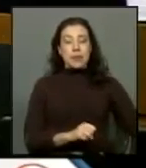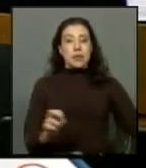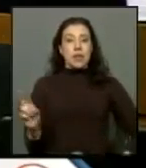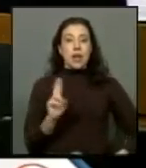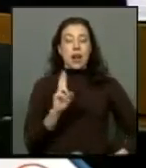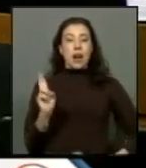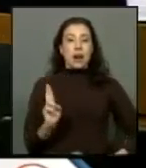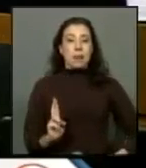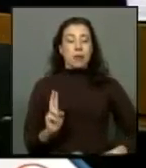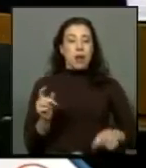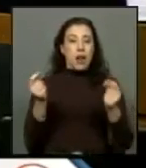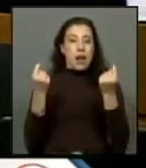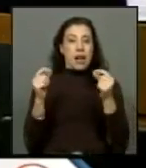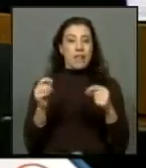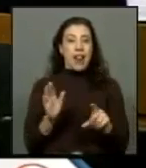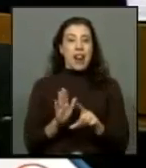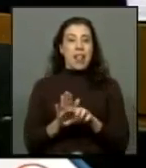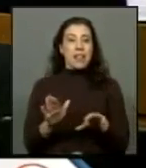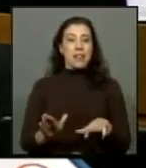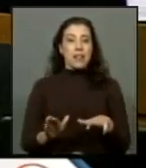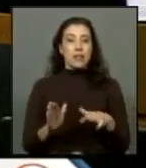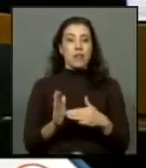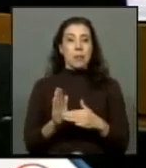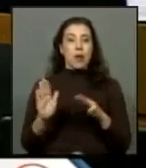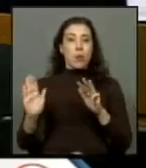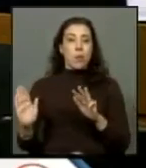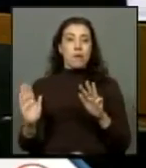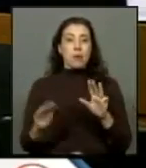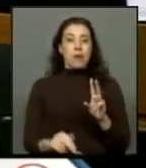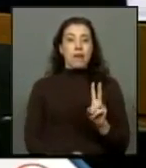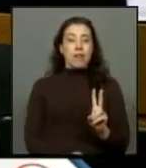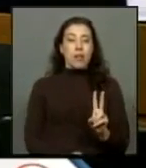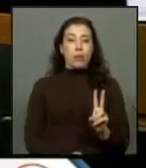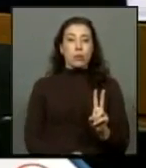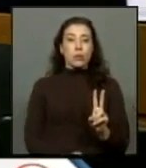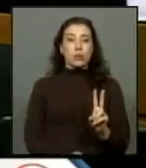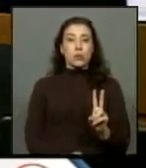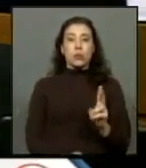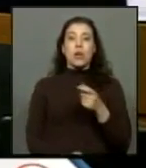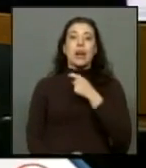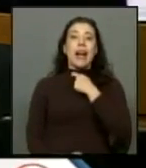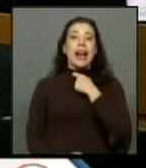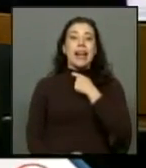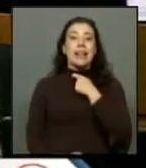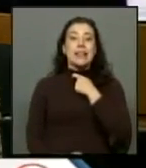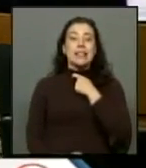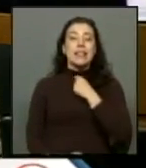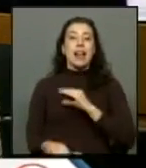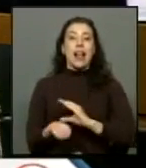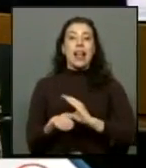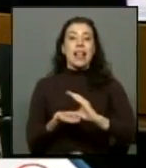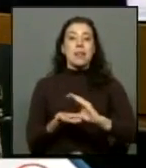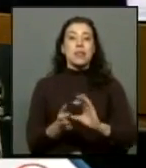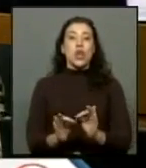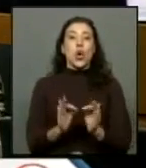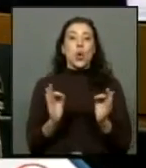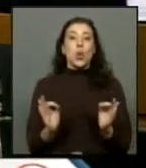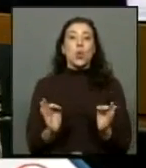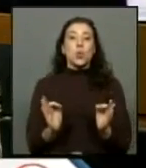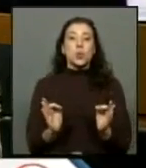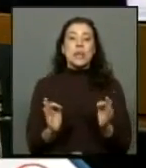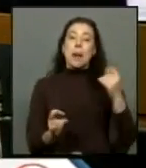república la revisión de la ley 19.992 a fin de garantizar una indemnización justa